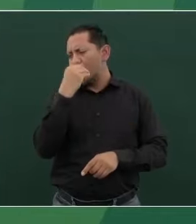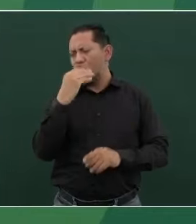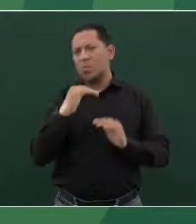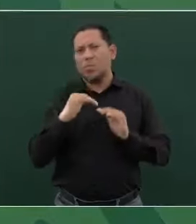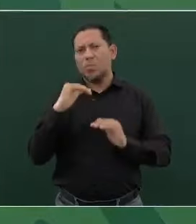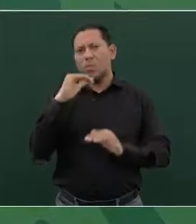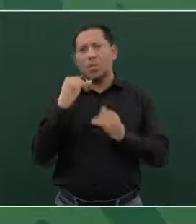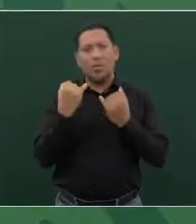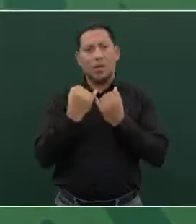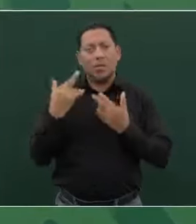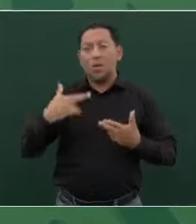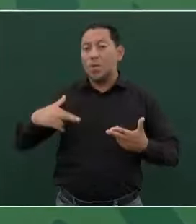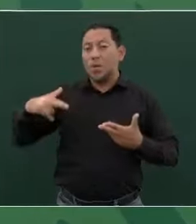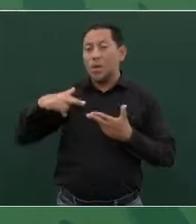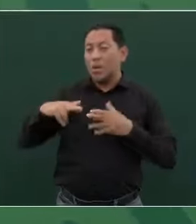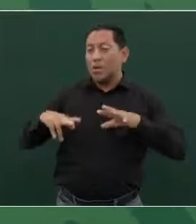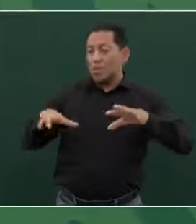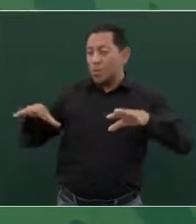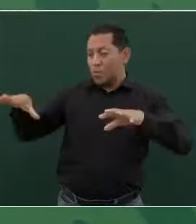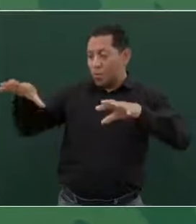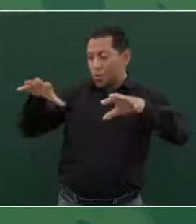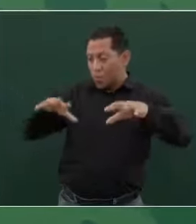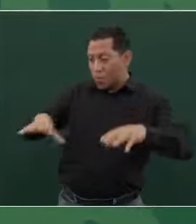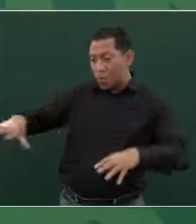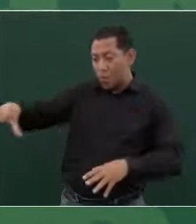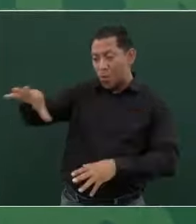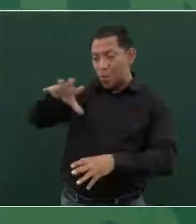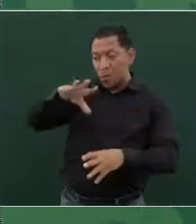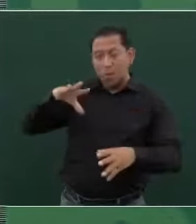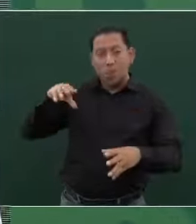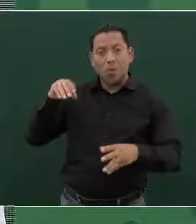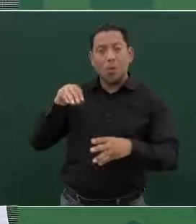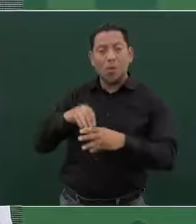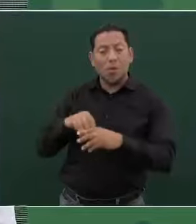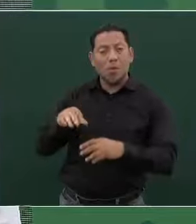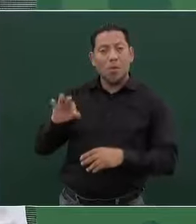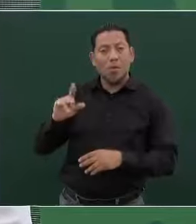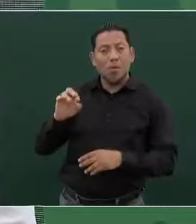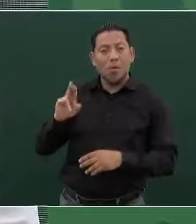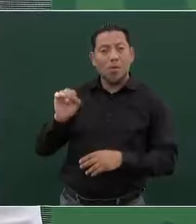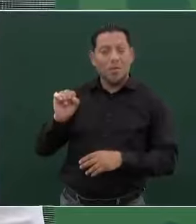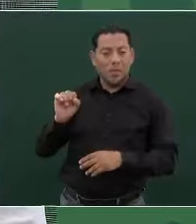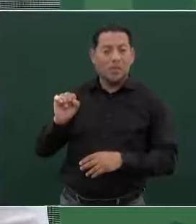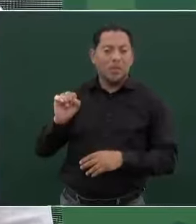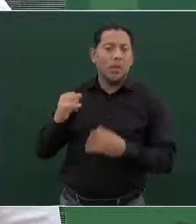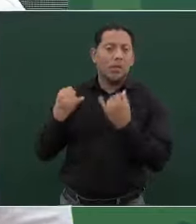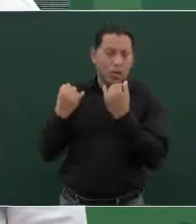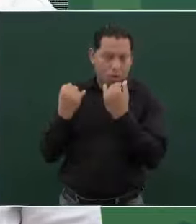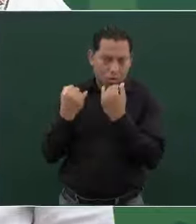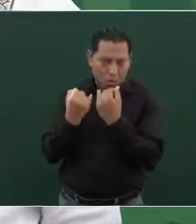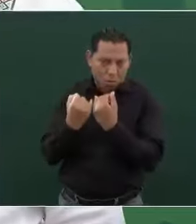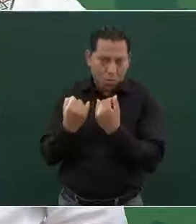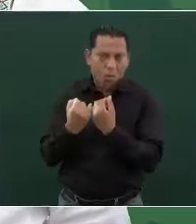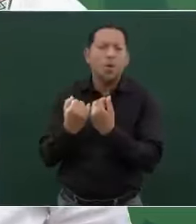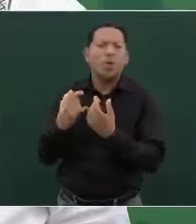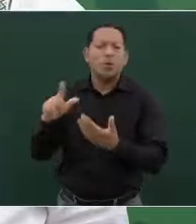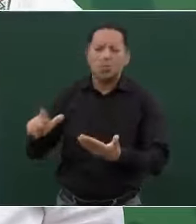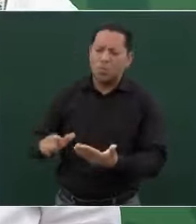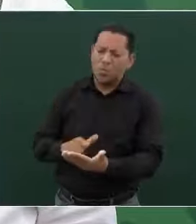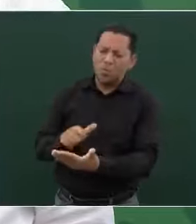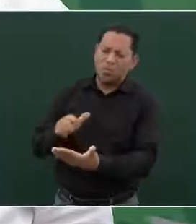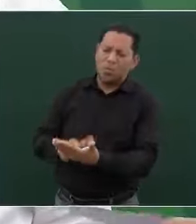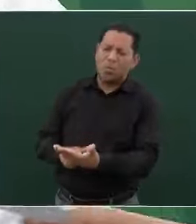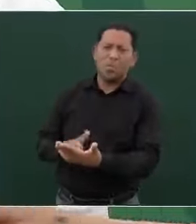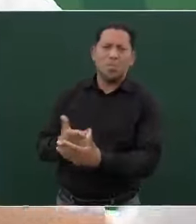toda esa región, porque Flores es también un lugar